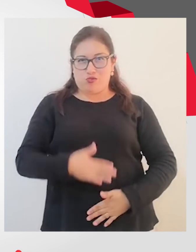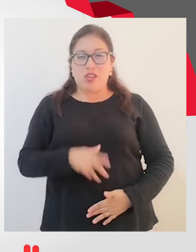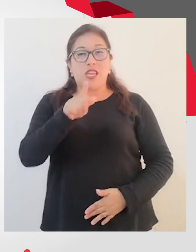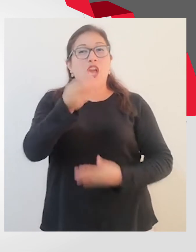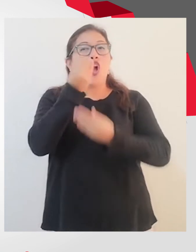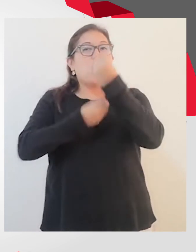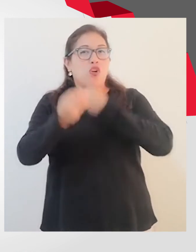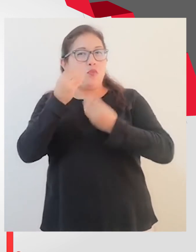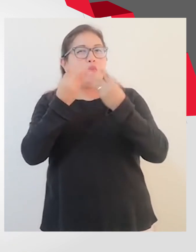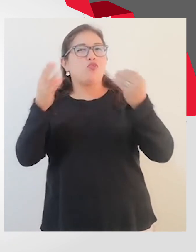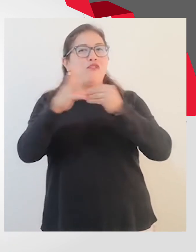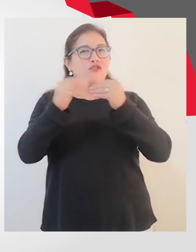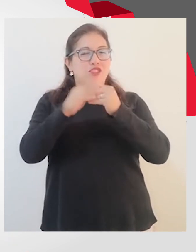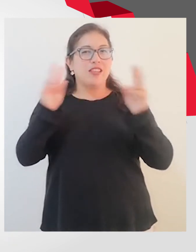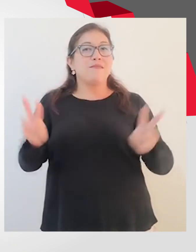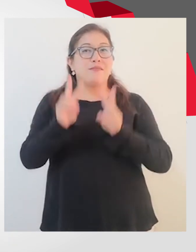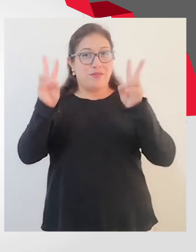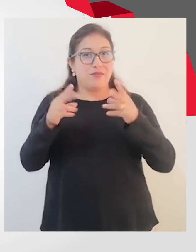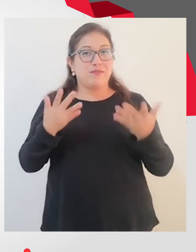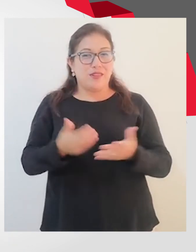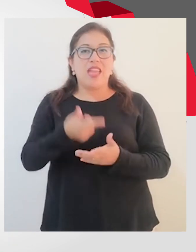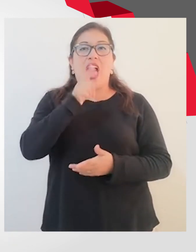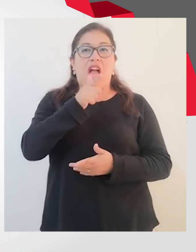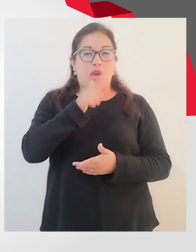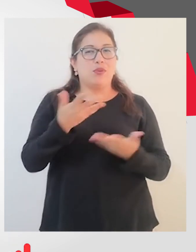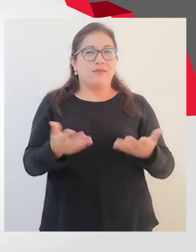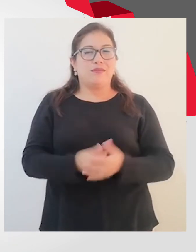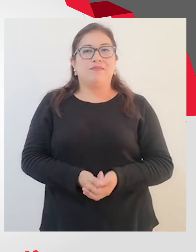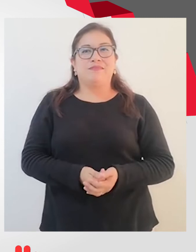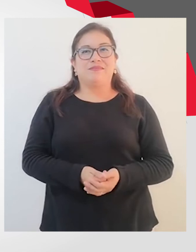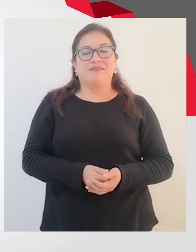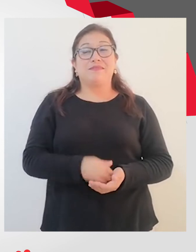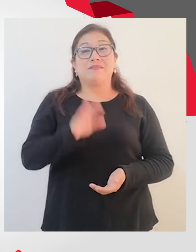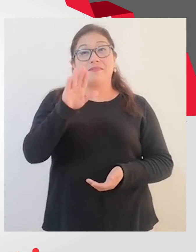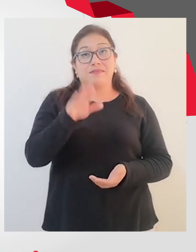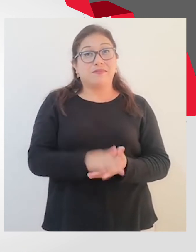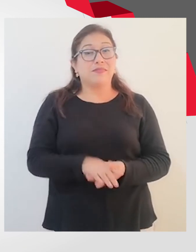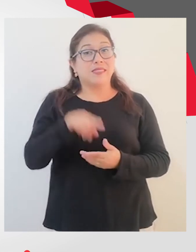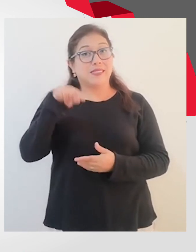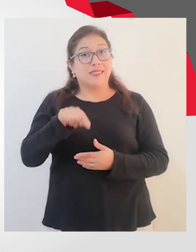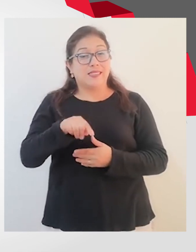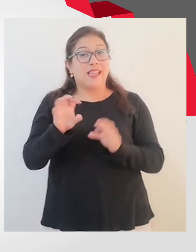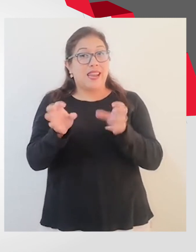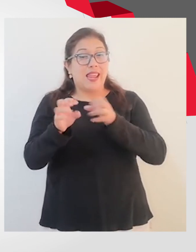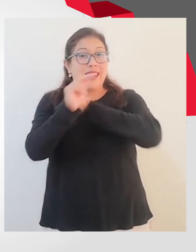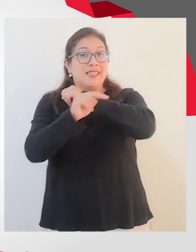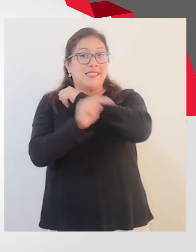condición física, a consumir muchas frutas y verduras y también agua. No se vayan. Radio